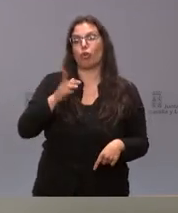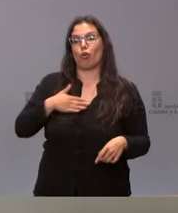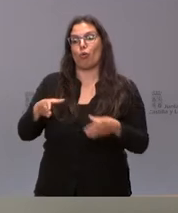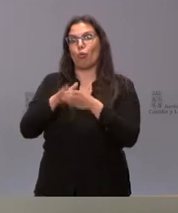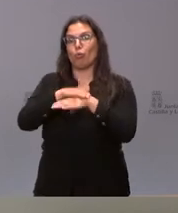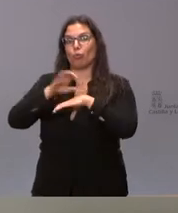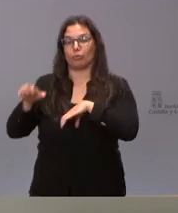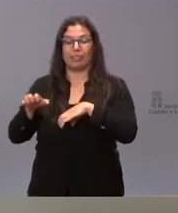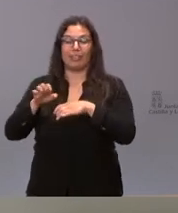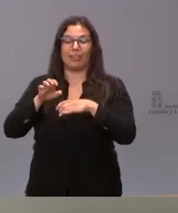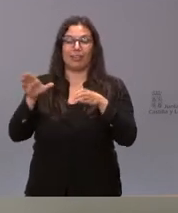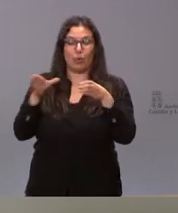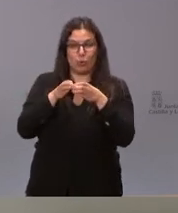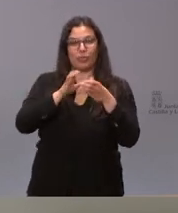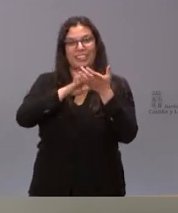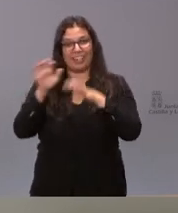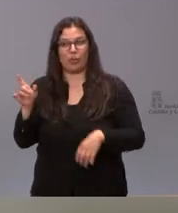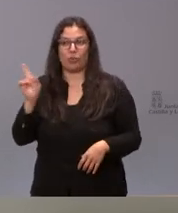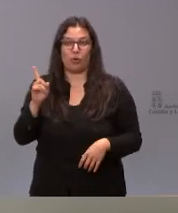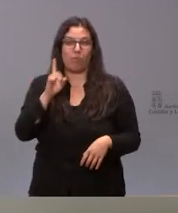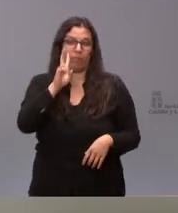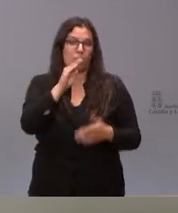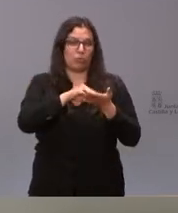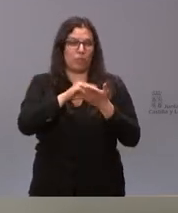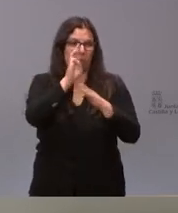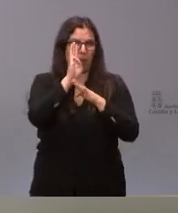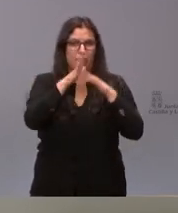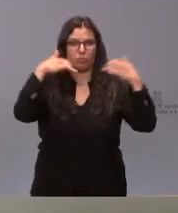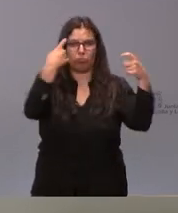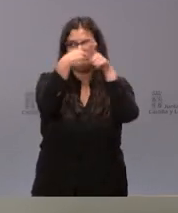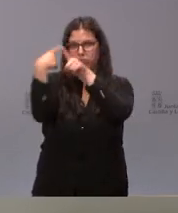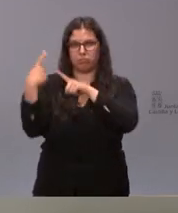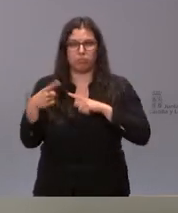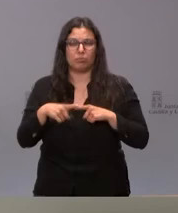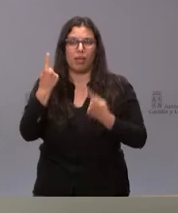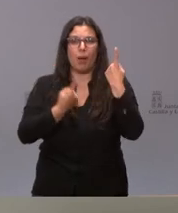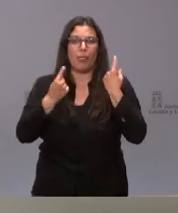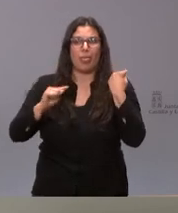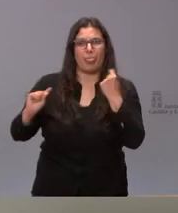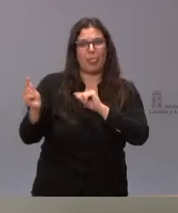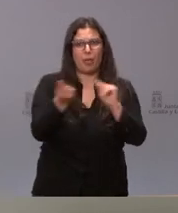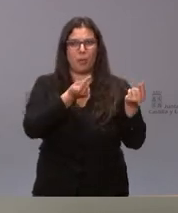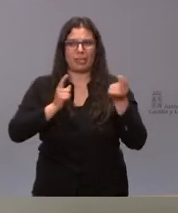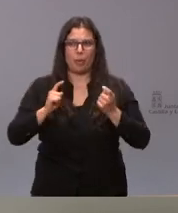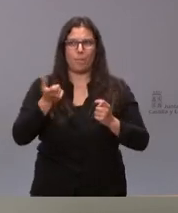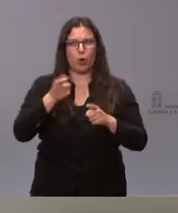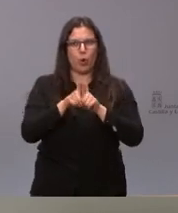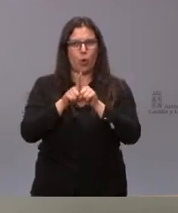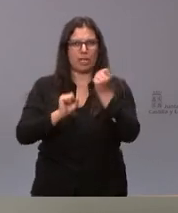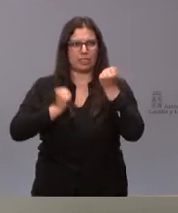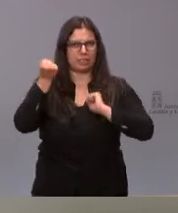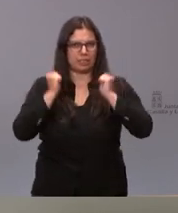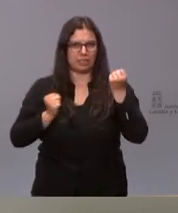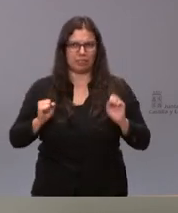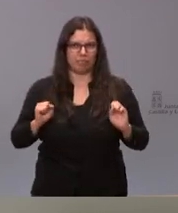y vemos en distintos parlamentos donde a veces los debates pues se encauzan por vías muy